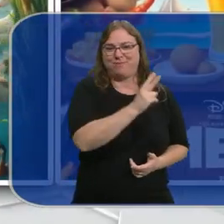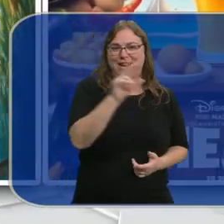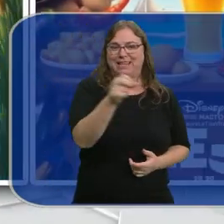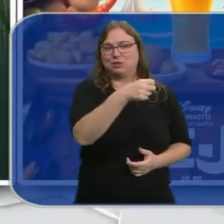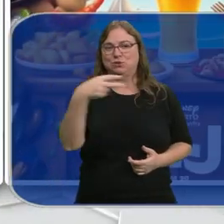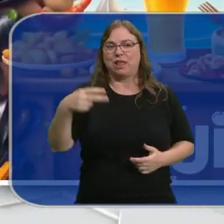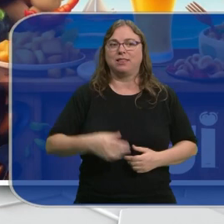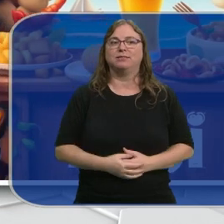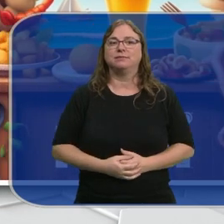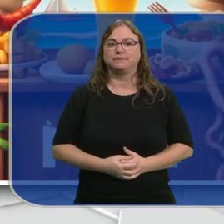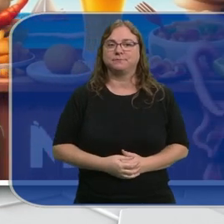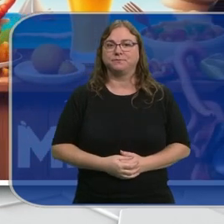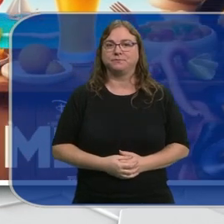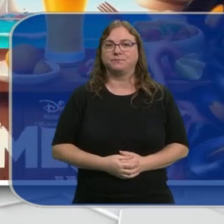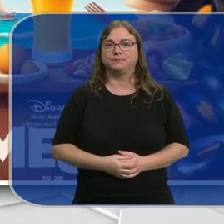resultado.